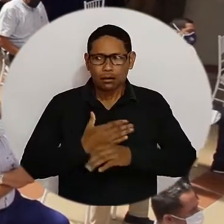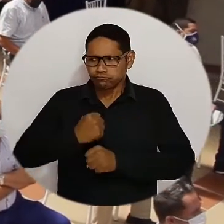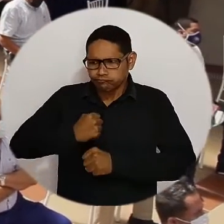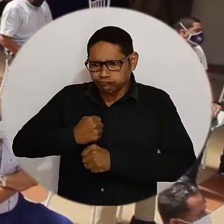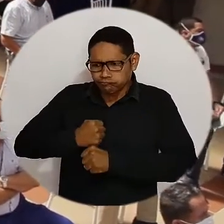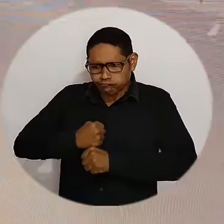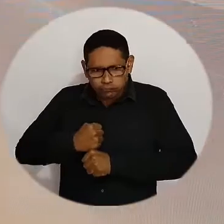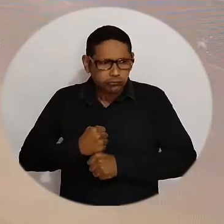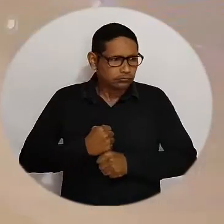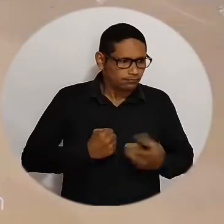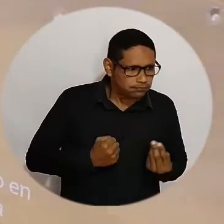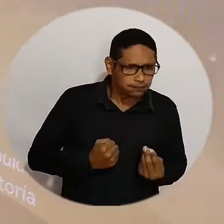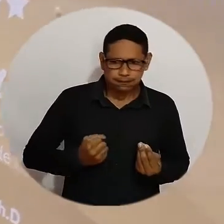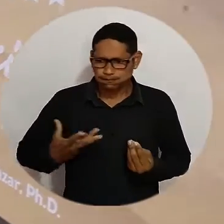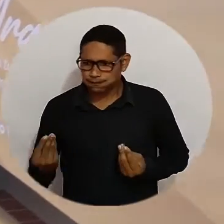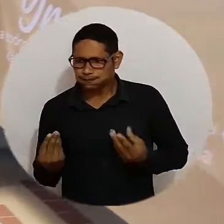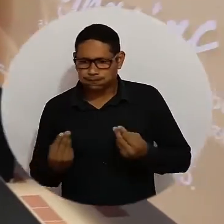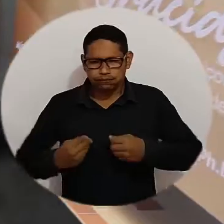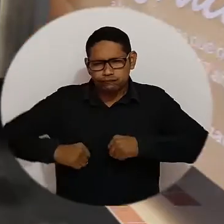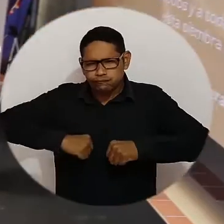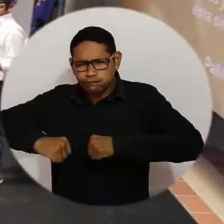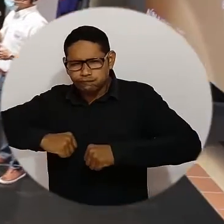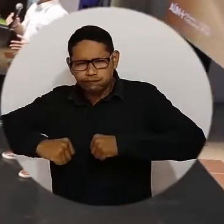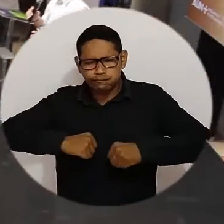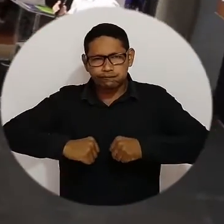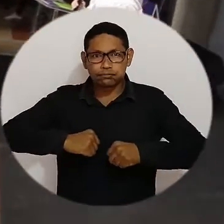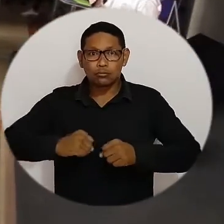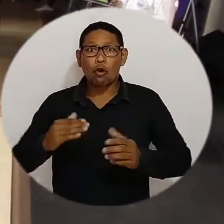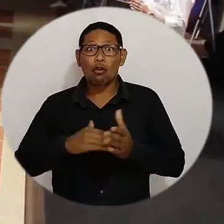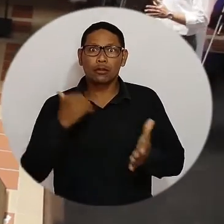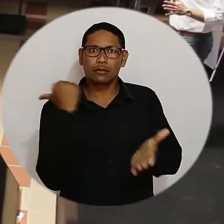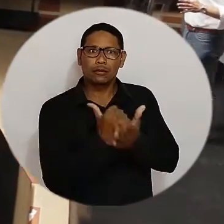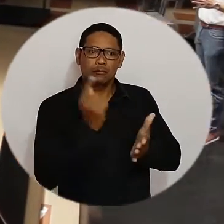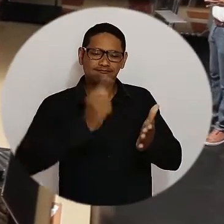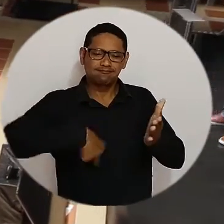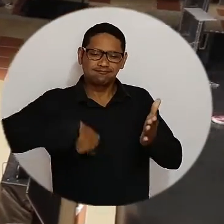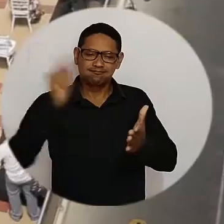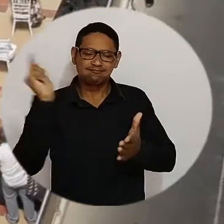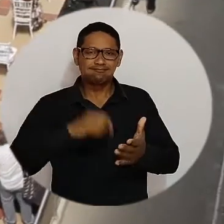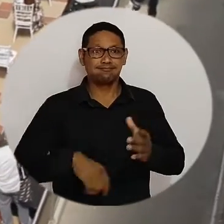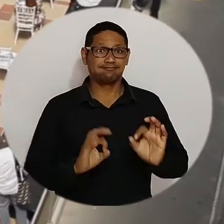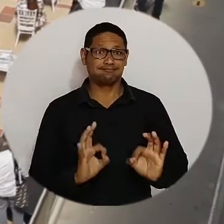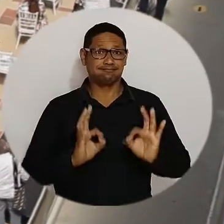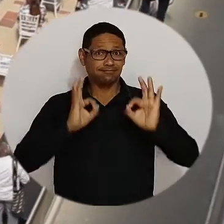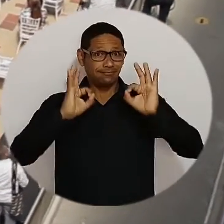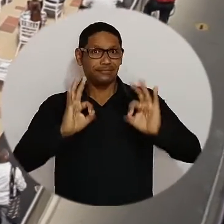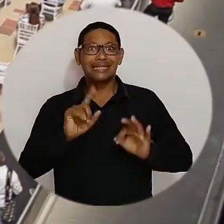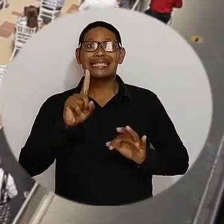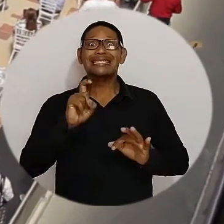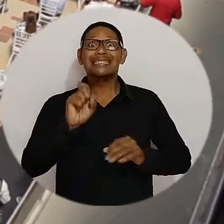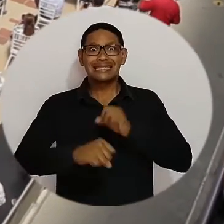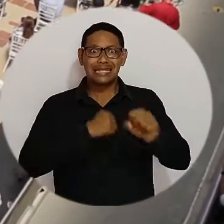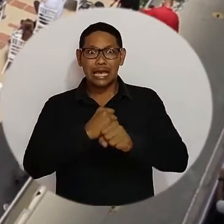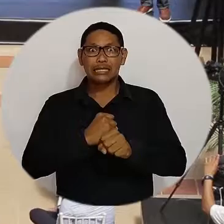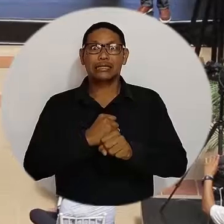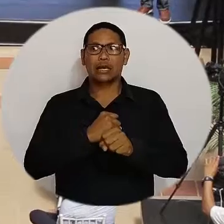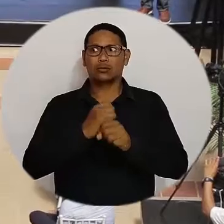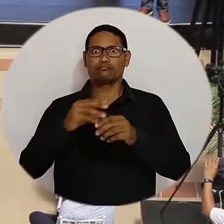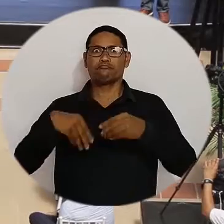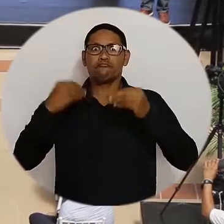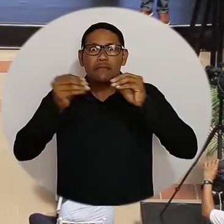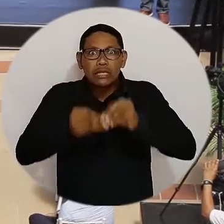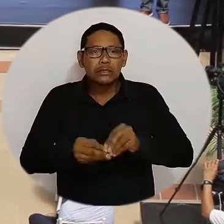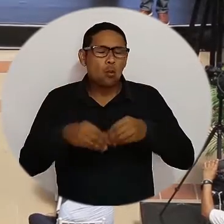venido trabajando mancomunadamente entre todos sus actores. La renovación de la acreditación institucional en alta calidad por seis años más,